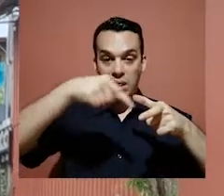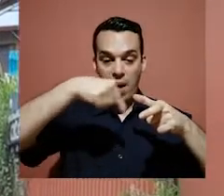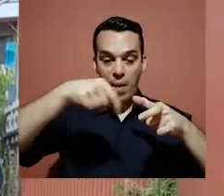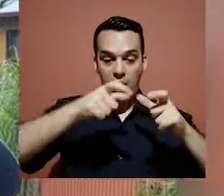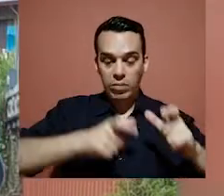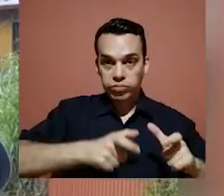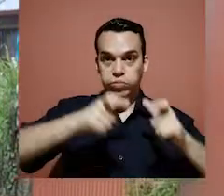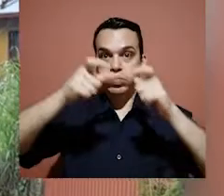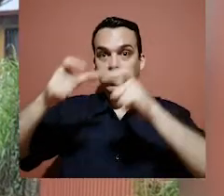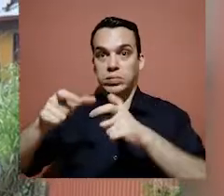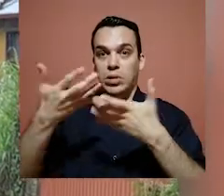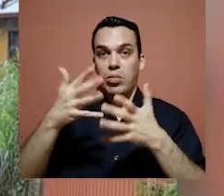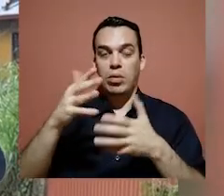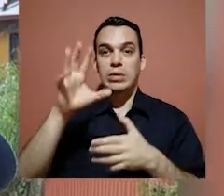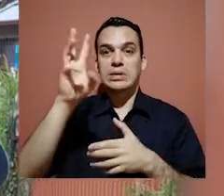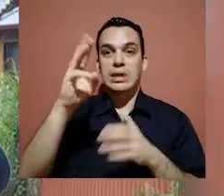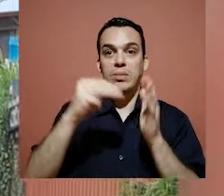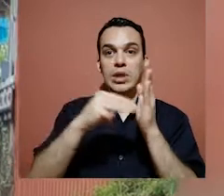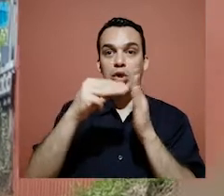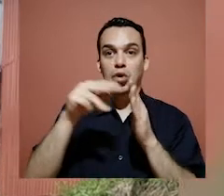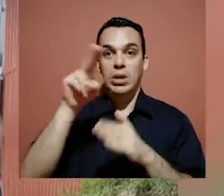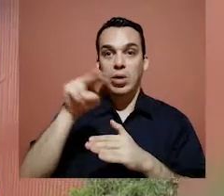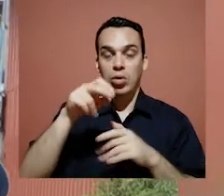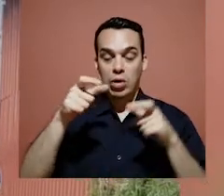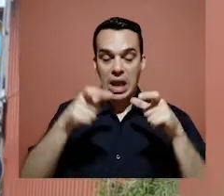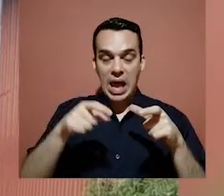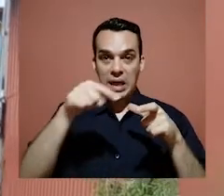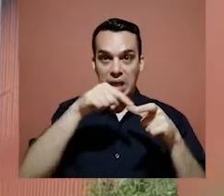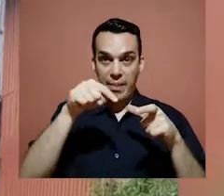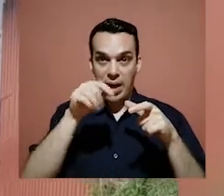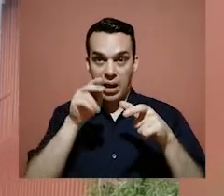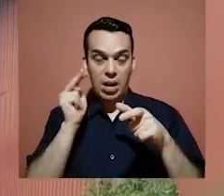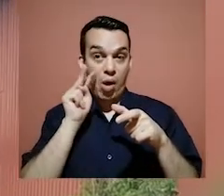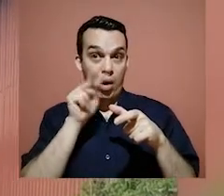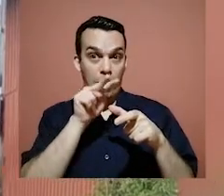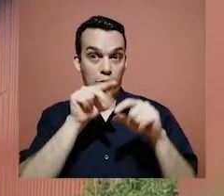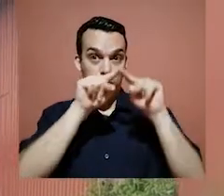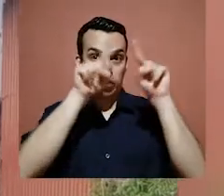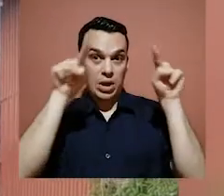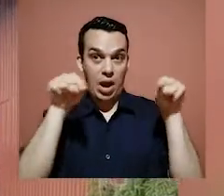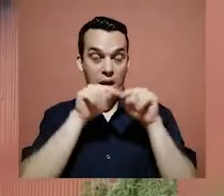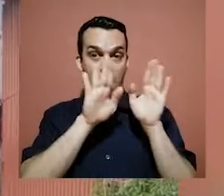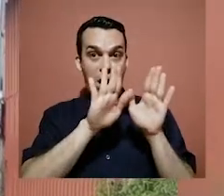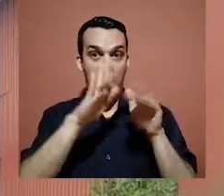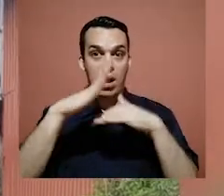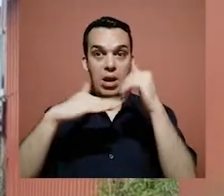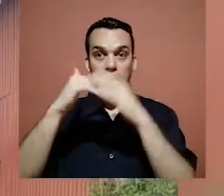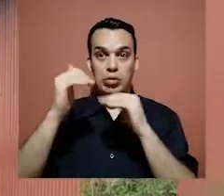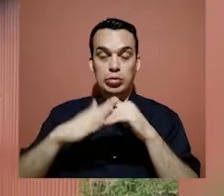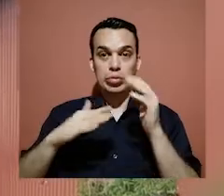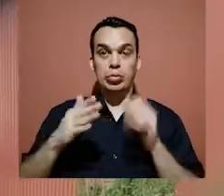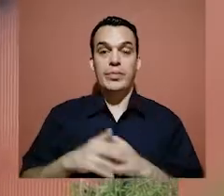Es un orden de compra de alrededor de unos 6 millones de colones. Y las tapas lo que tengo aquí atrás, ahorita les mostramos el proceso de